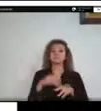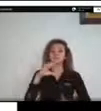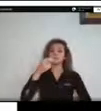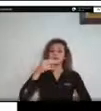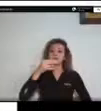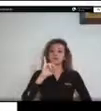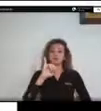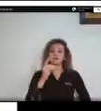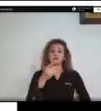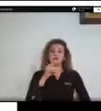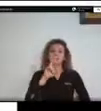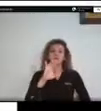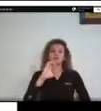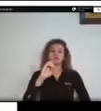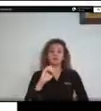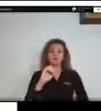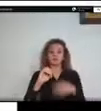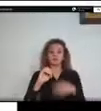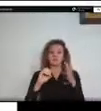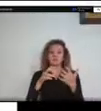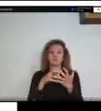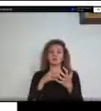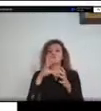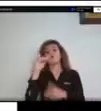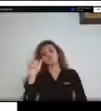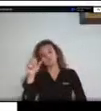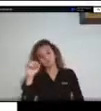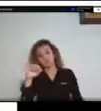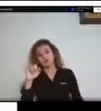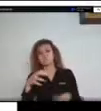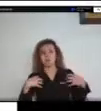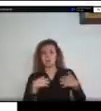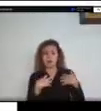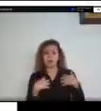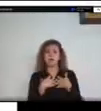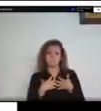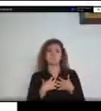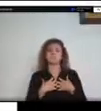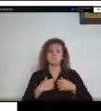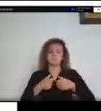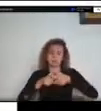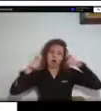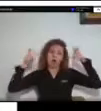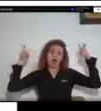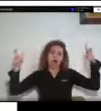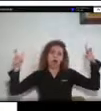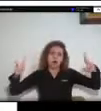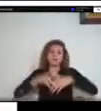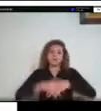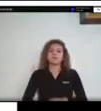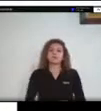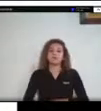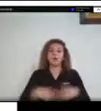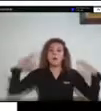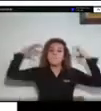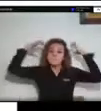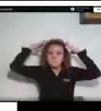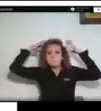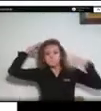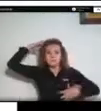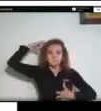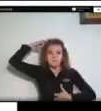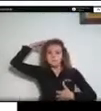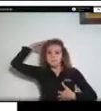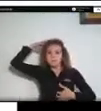es considerado el mamífero terrestre más grande de Sudamérica. Tenemos el Mono Osocai, una especie muy representativa para el